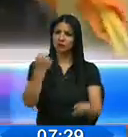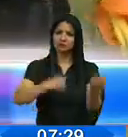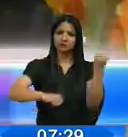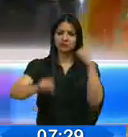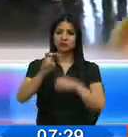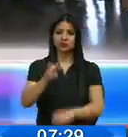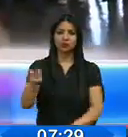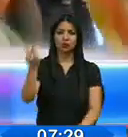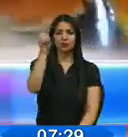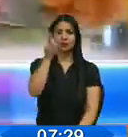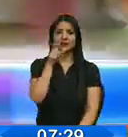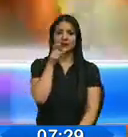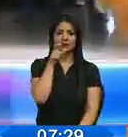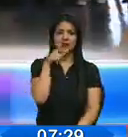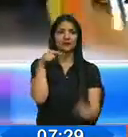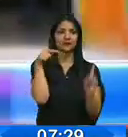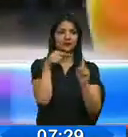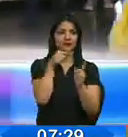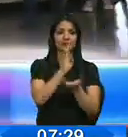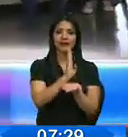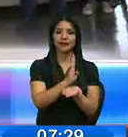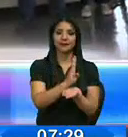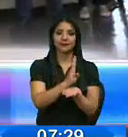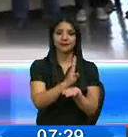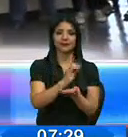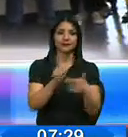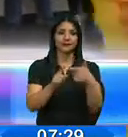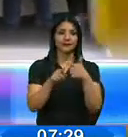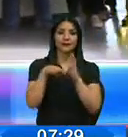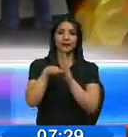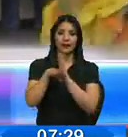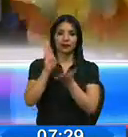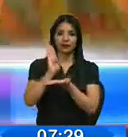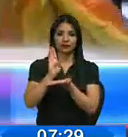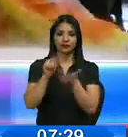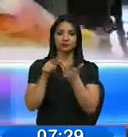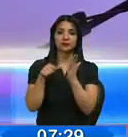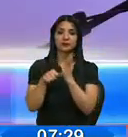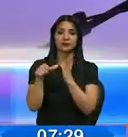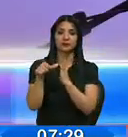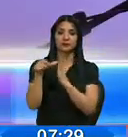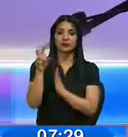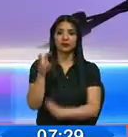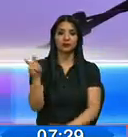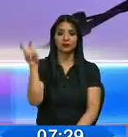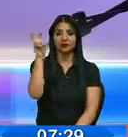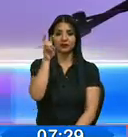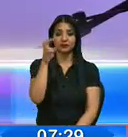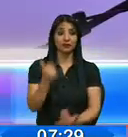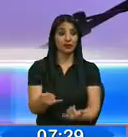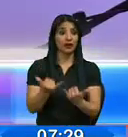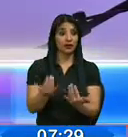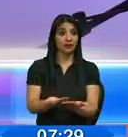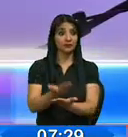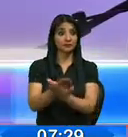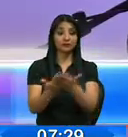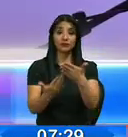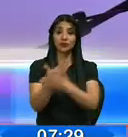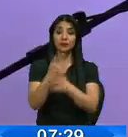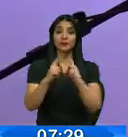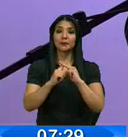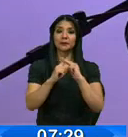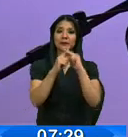fueron el Instituto Ecuatoriano de Seguridad Social, el VIES y el Ministerio del Turismo. Y hoy precisamente presentamos un nuevo préstamo